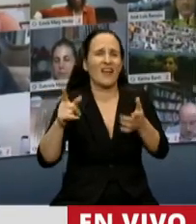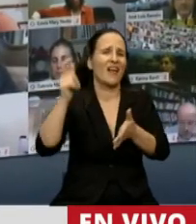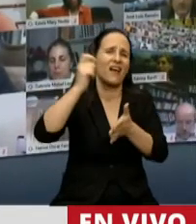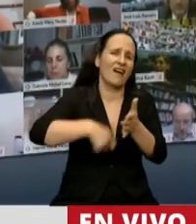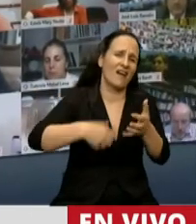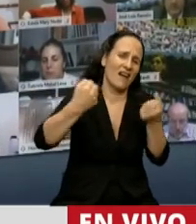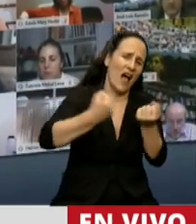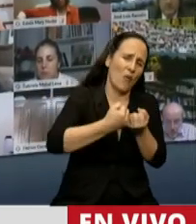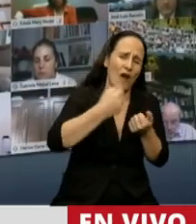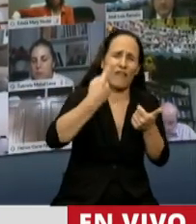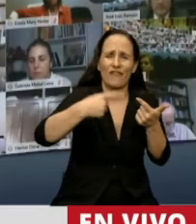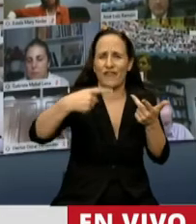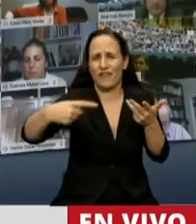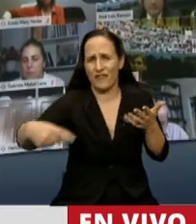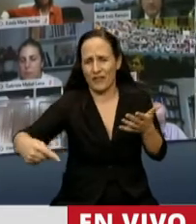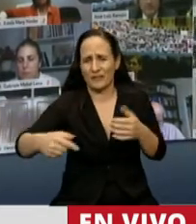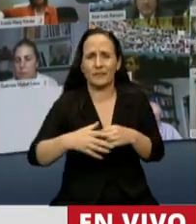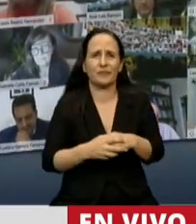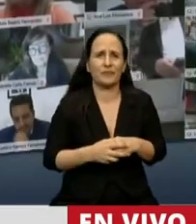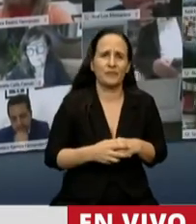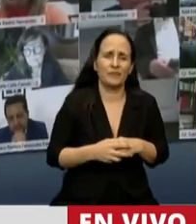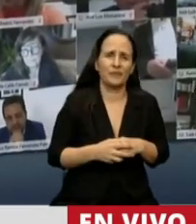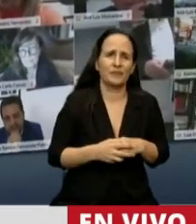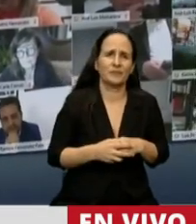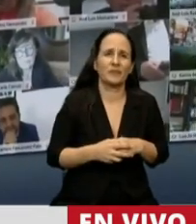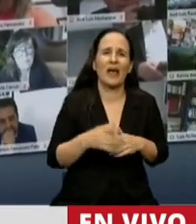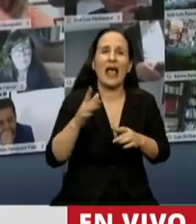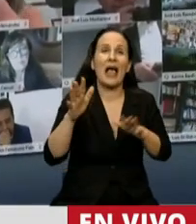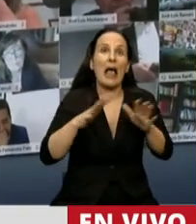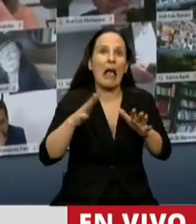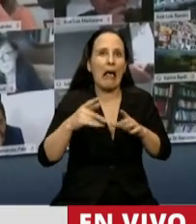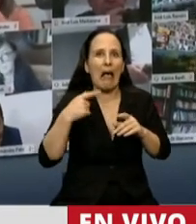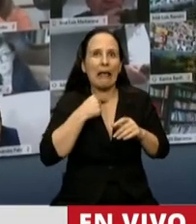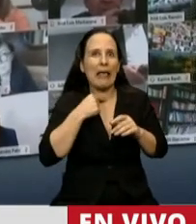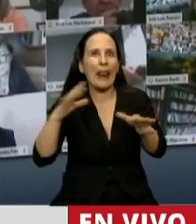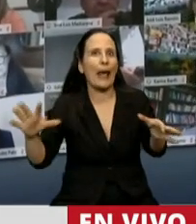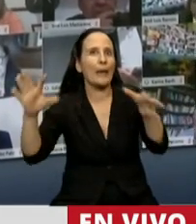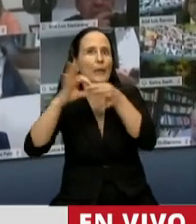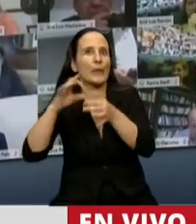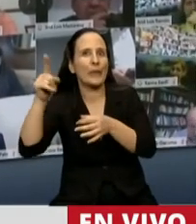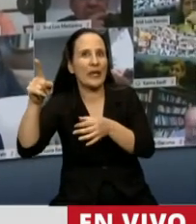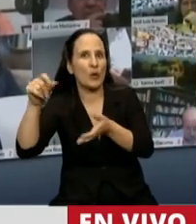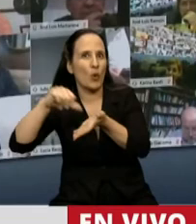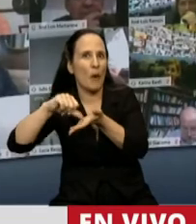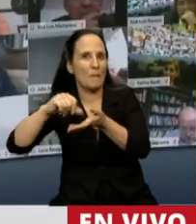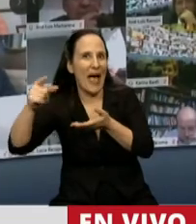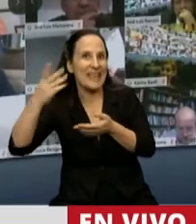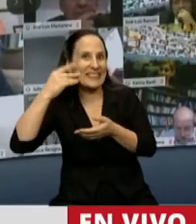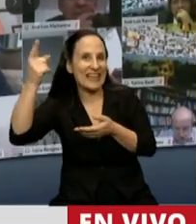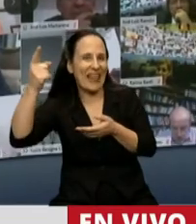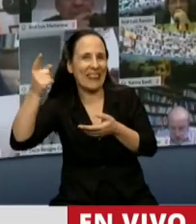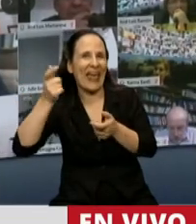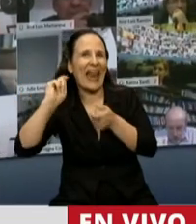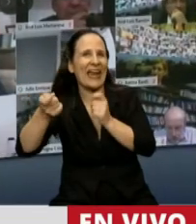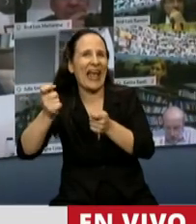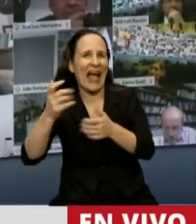Forador y Duncan, se han regalado citos para establecer vínculos con los ingleses,